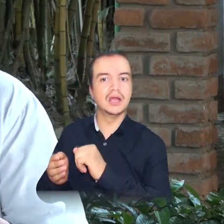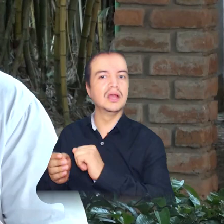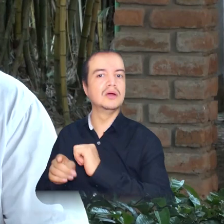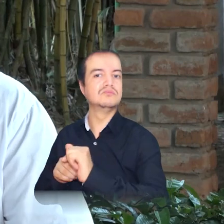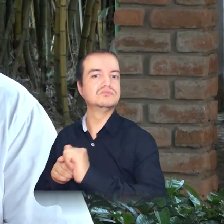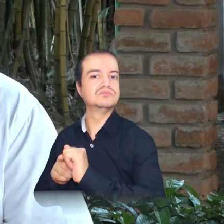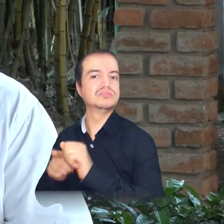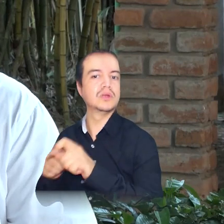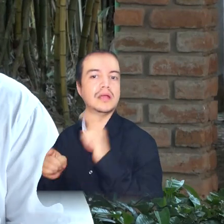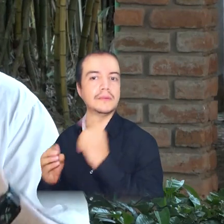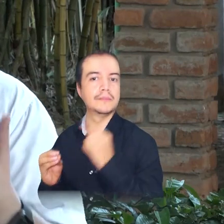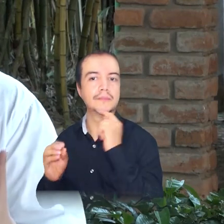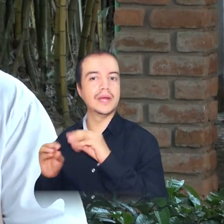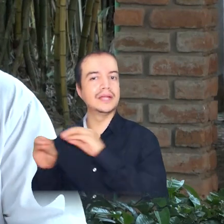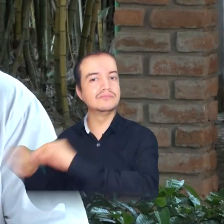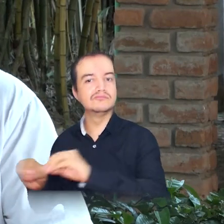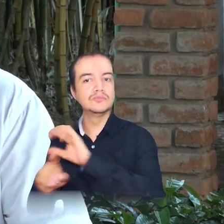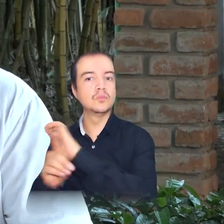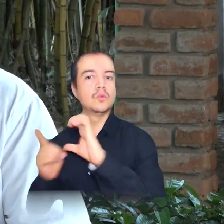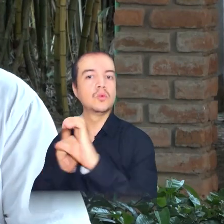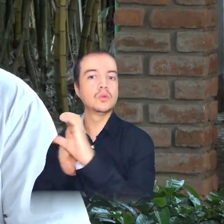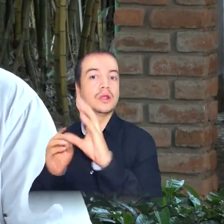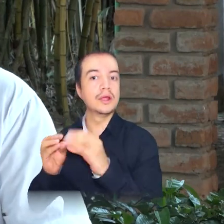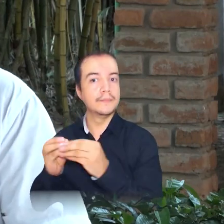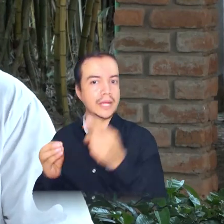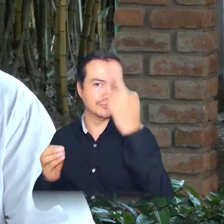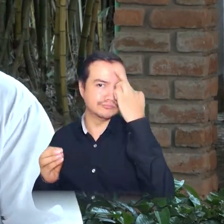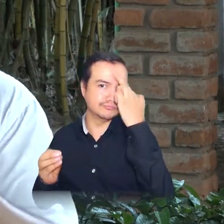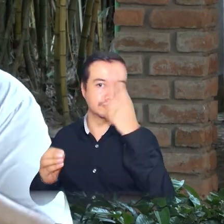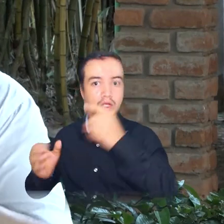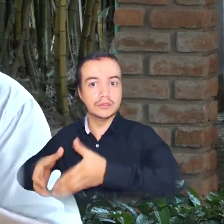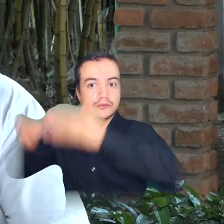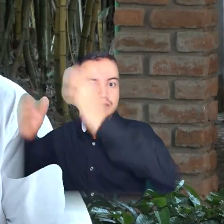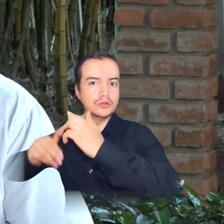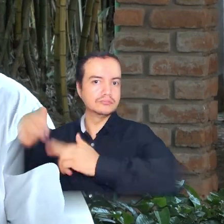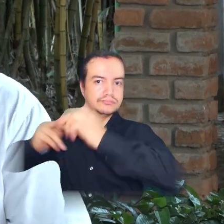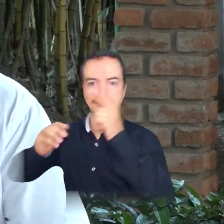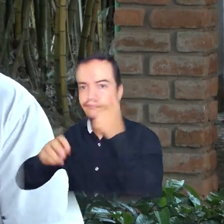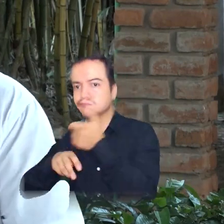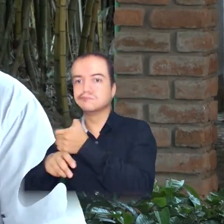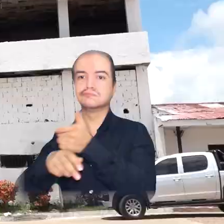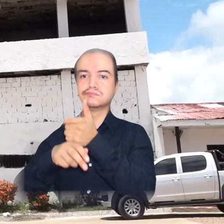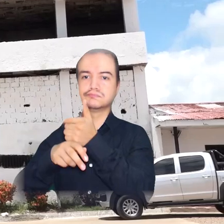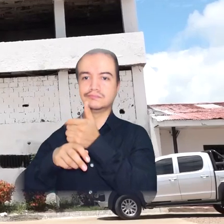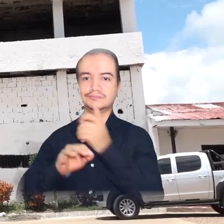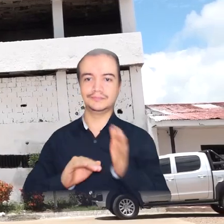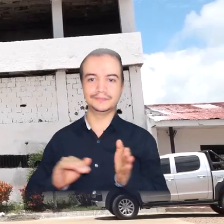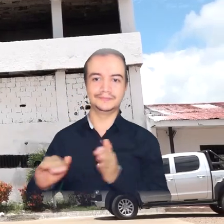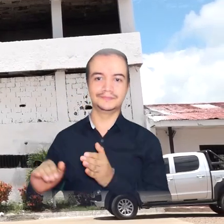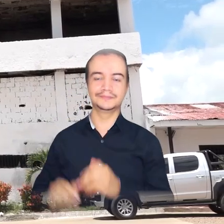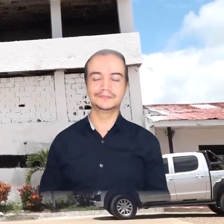práctica sus conocimientos y así aportarle a todo el tema cultural en el banco y a la revisión estructural del edificio.